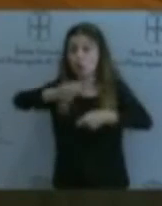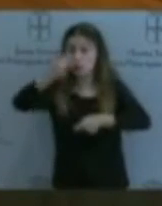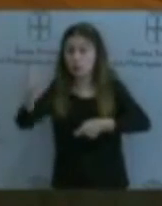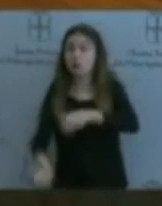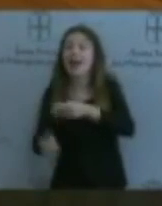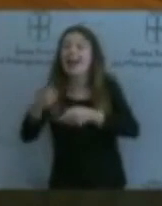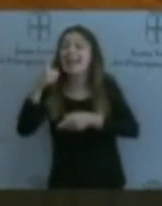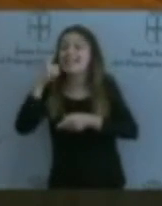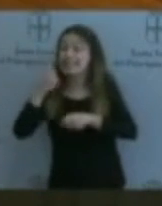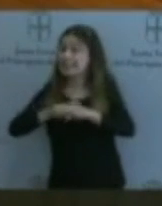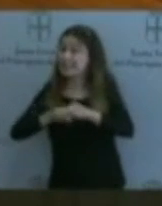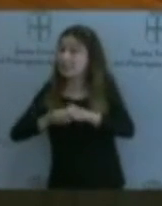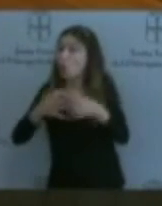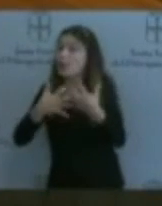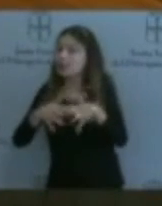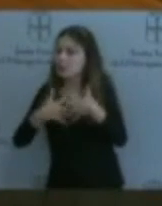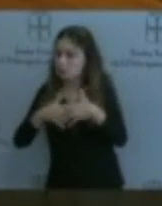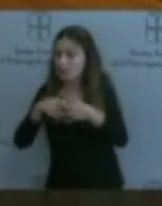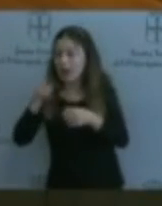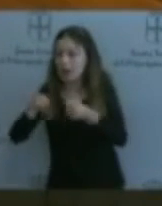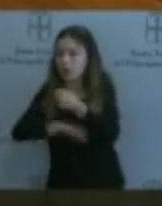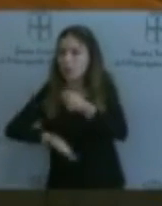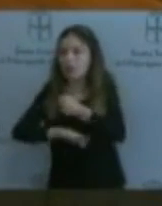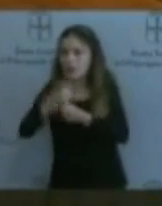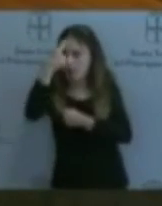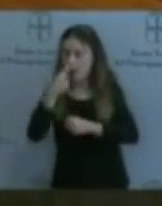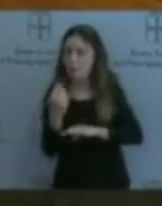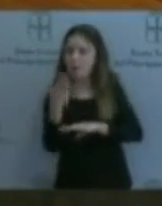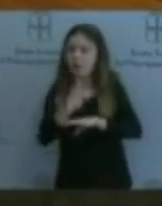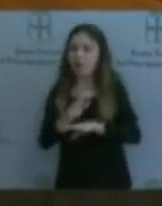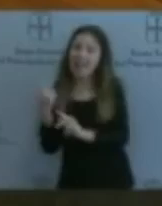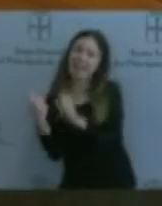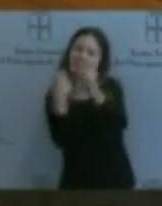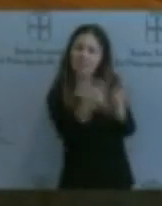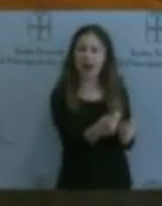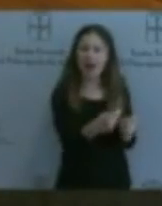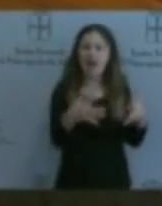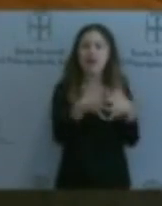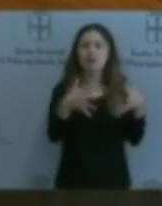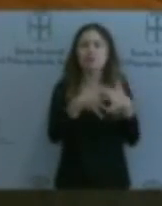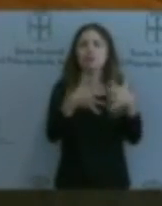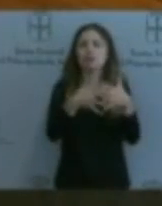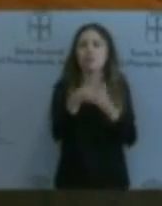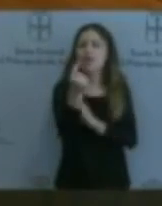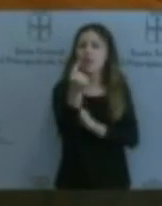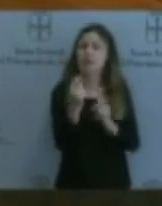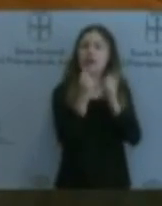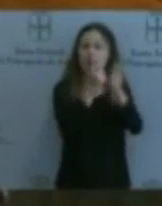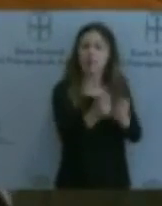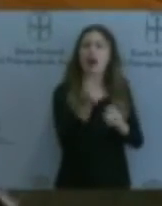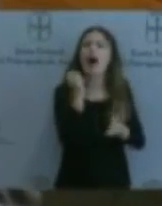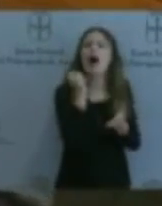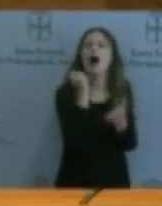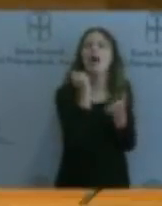que tenga un perfil que permita fortalecer la estructura financiera y aporte garantías operativas a la compañía. El objetivo es garantizar su